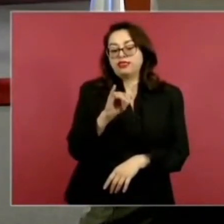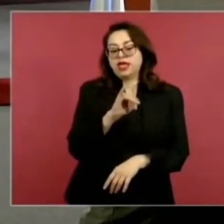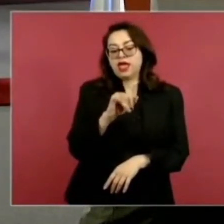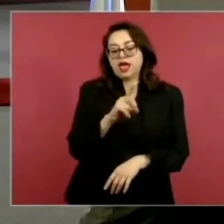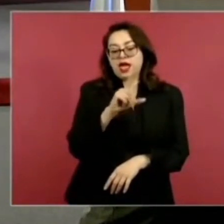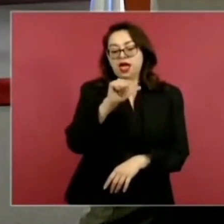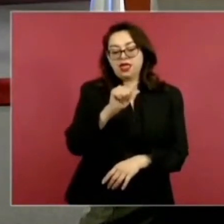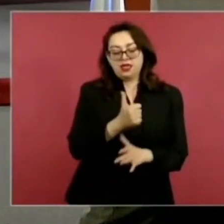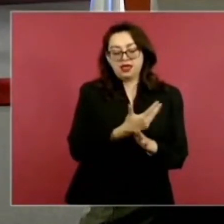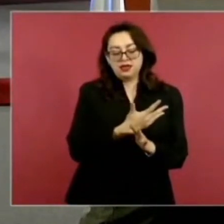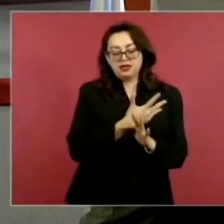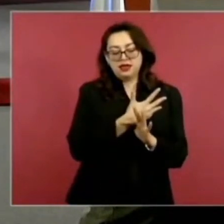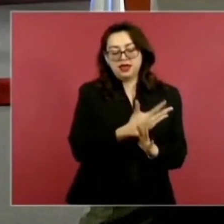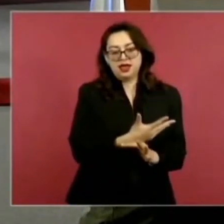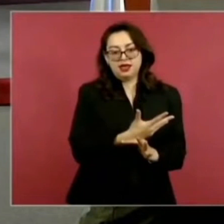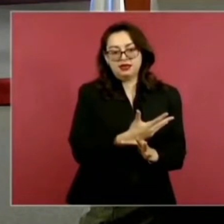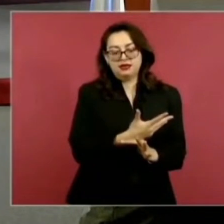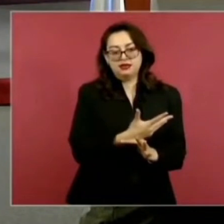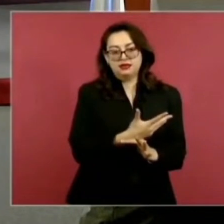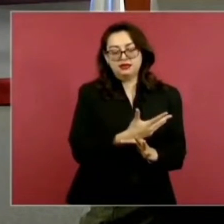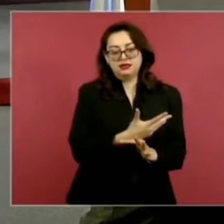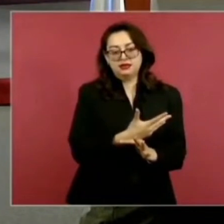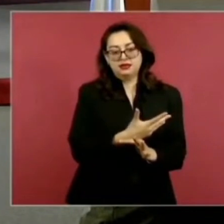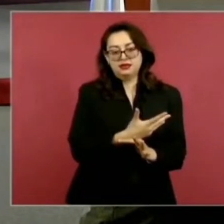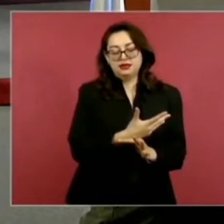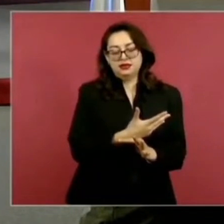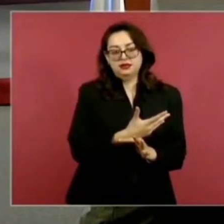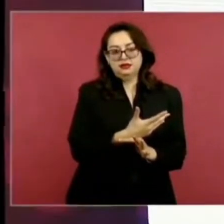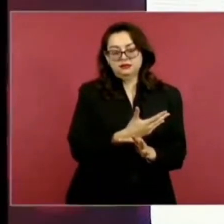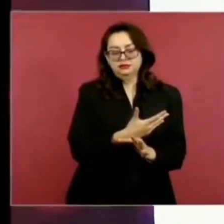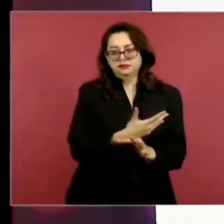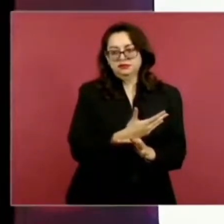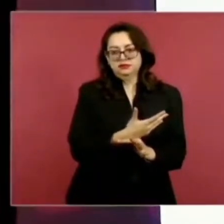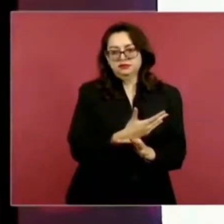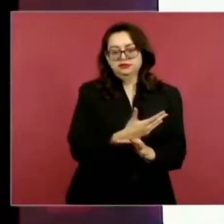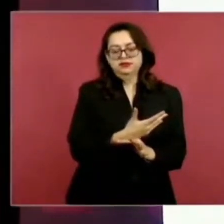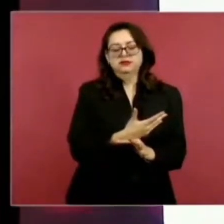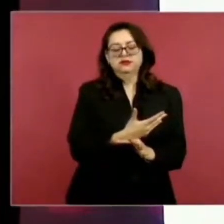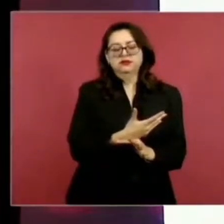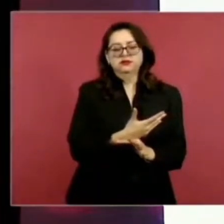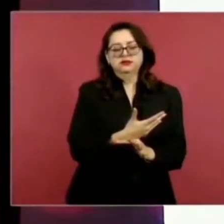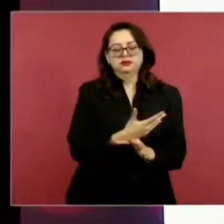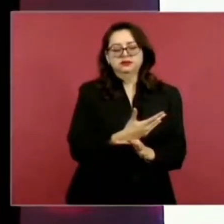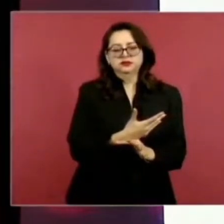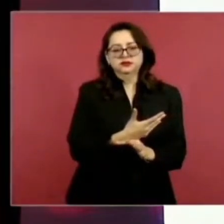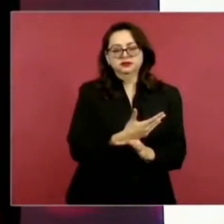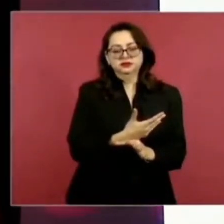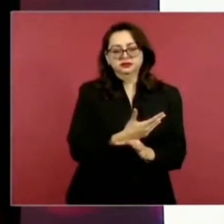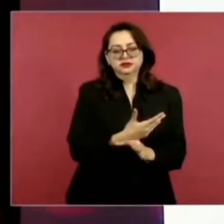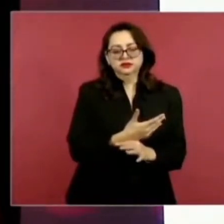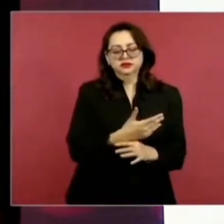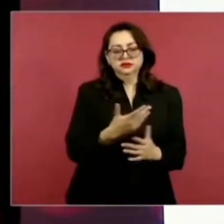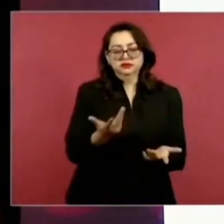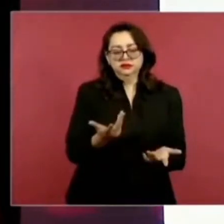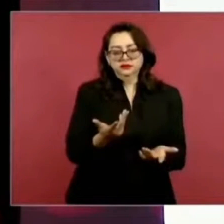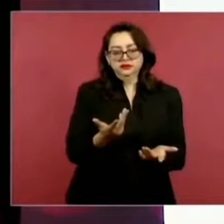liberal, juarista, que fue el que lo sustituye cuando fallece aquí,